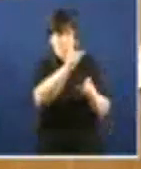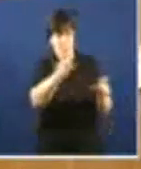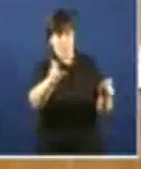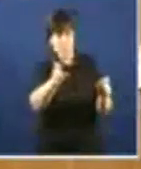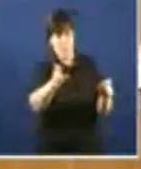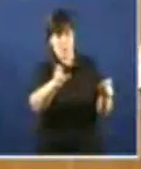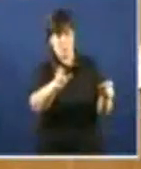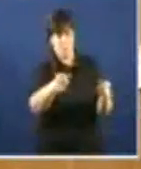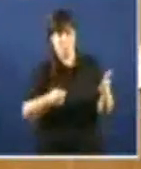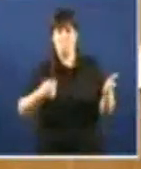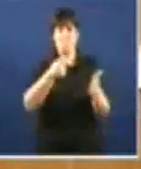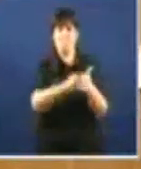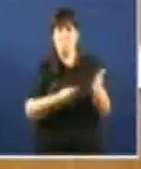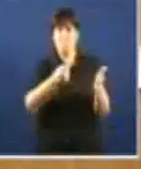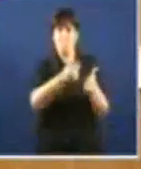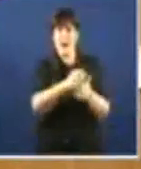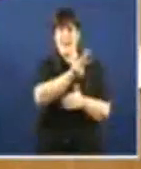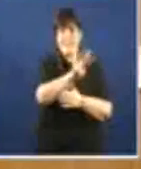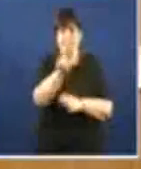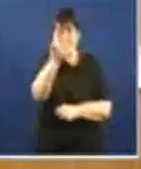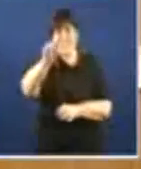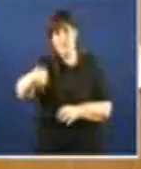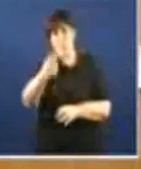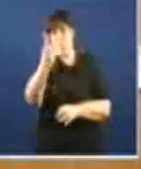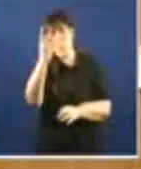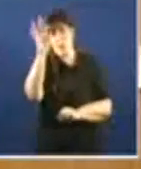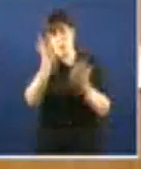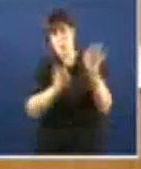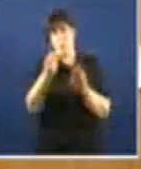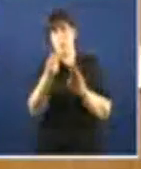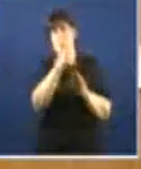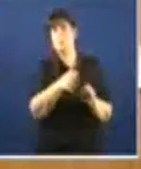concellos van ter que pagar un 33,4% máis.